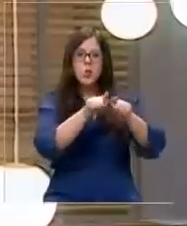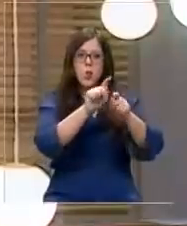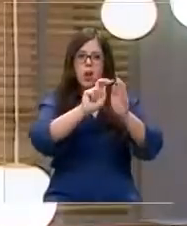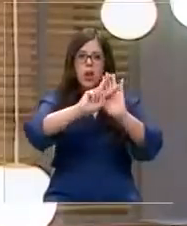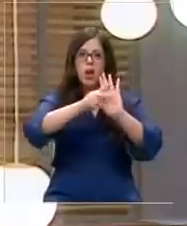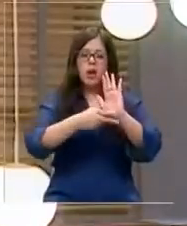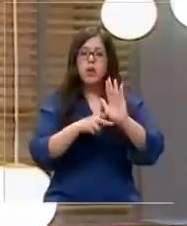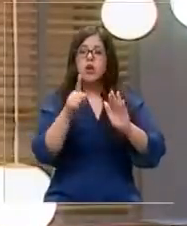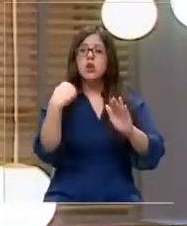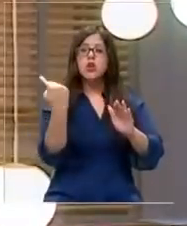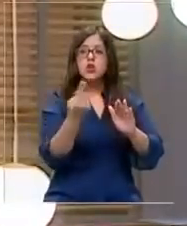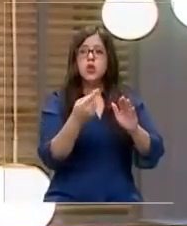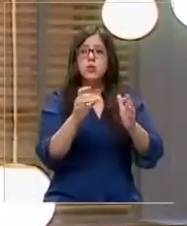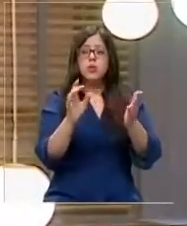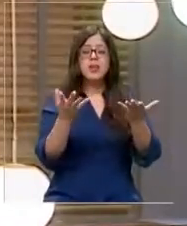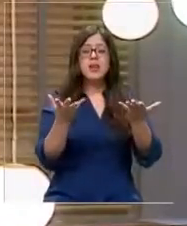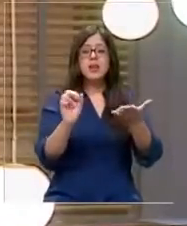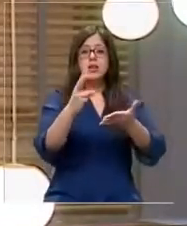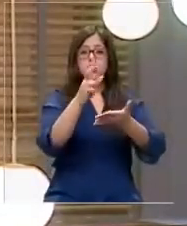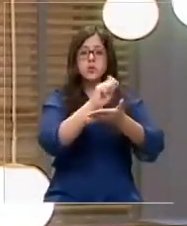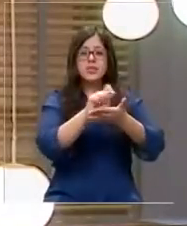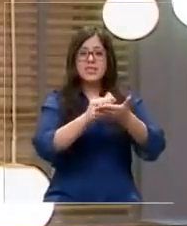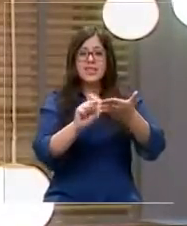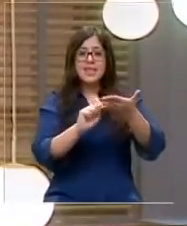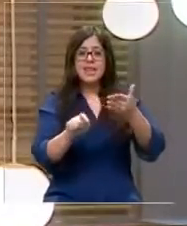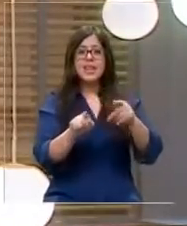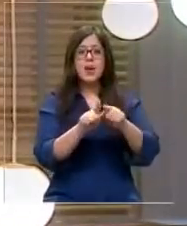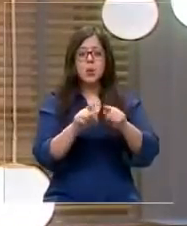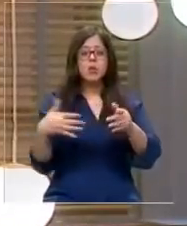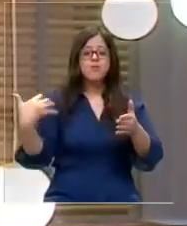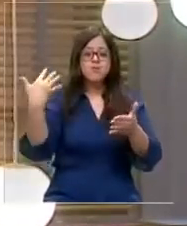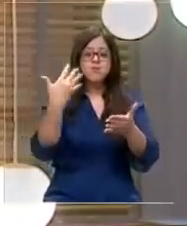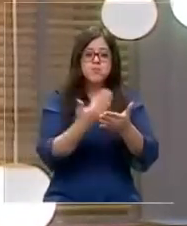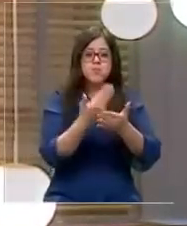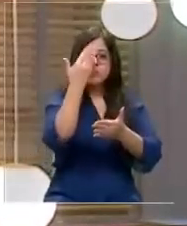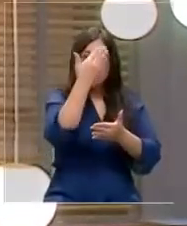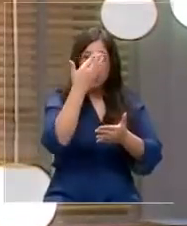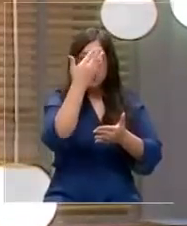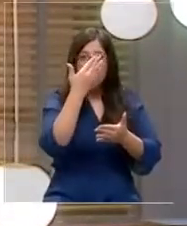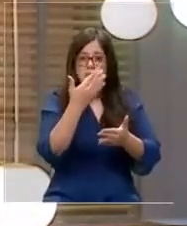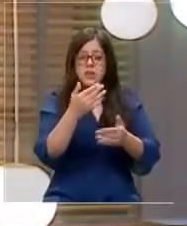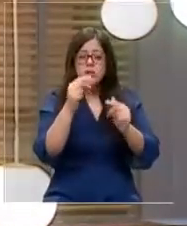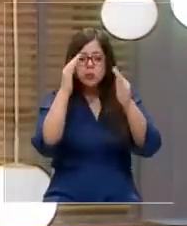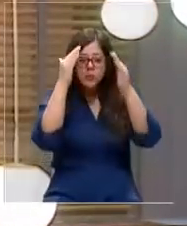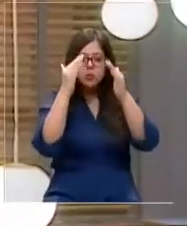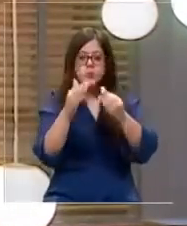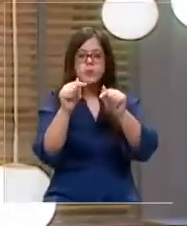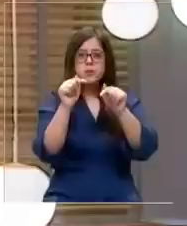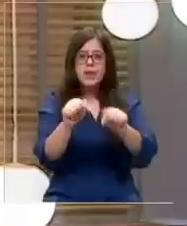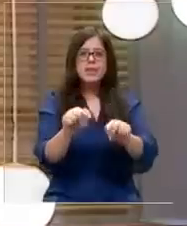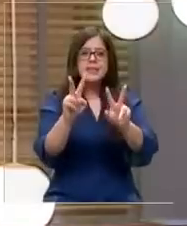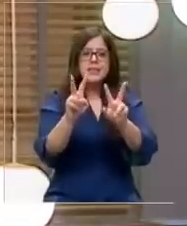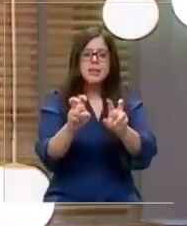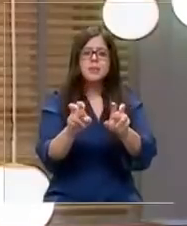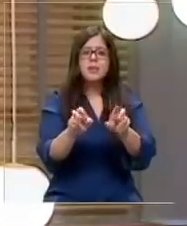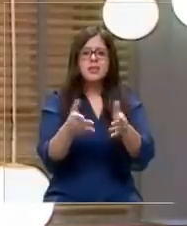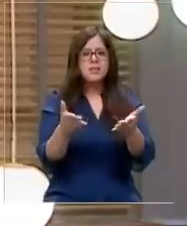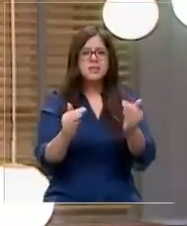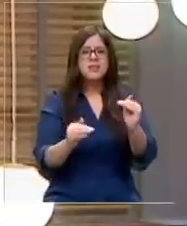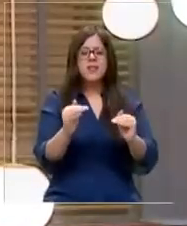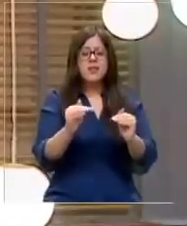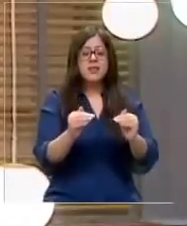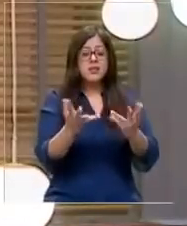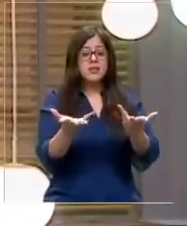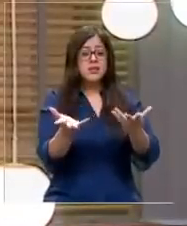Nosotros como subsecretaría, hace ya un tiempo largo, que hemos tenido una preocupación y una ocupación por este fenómeno, porque sabemos que muchas veces